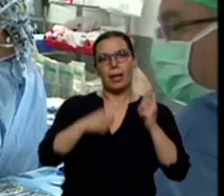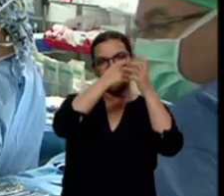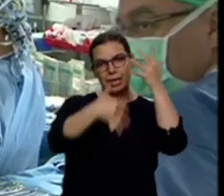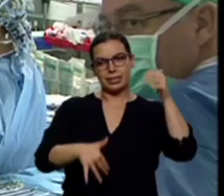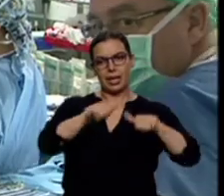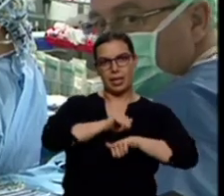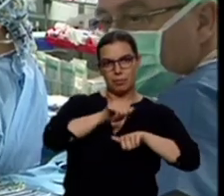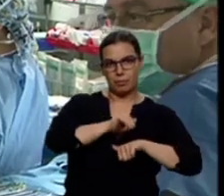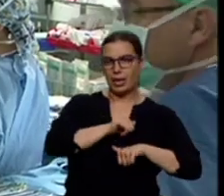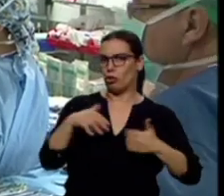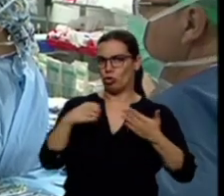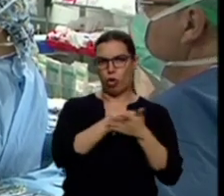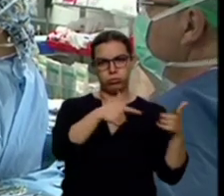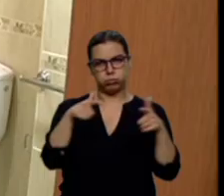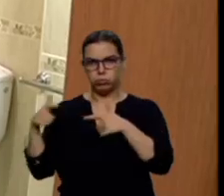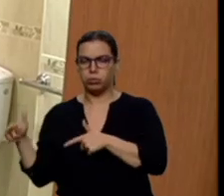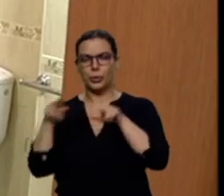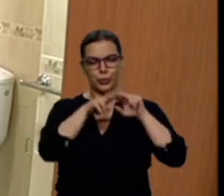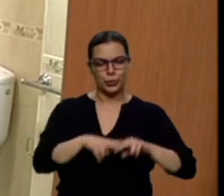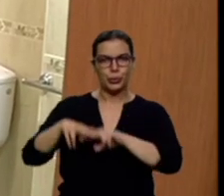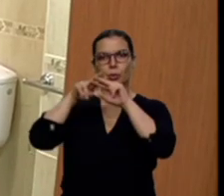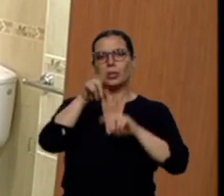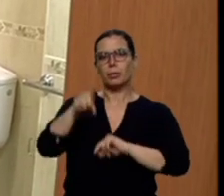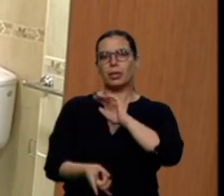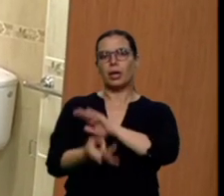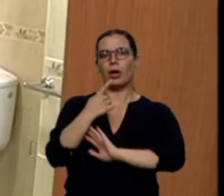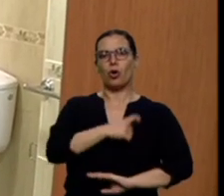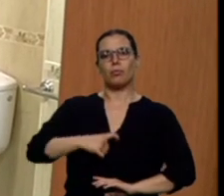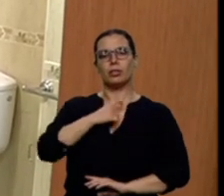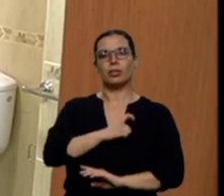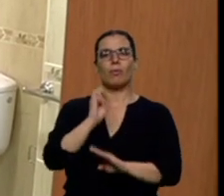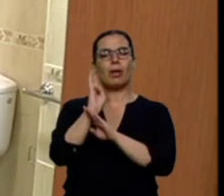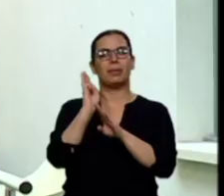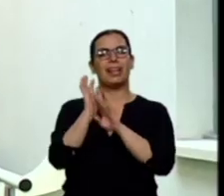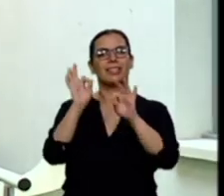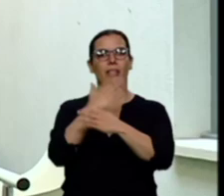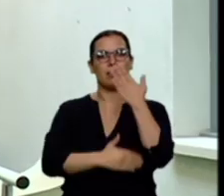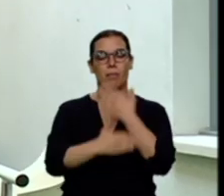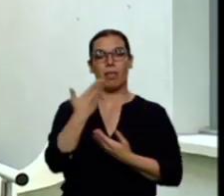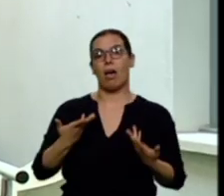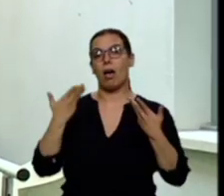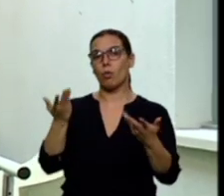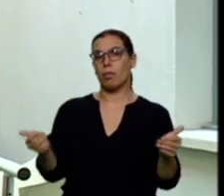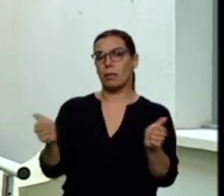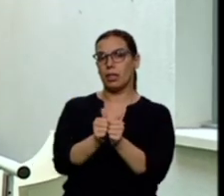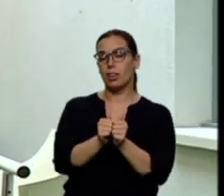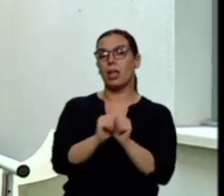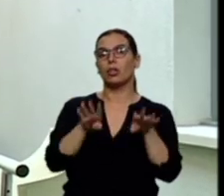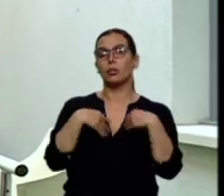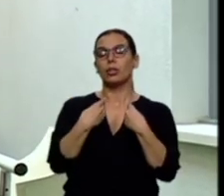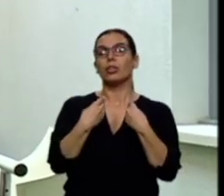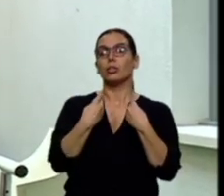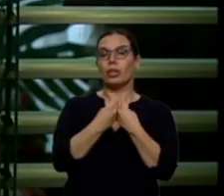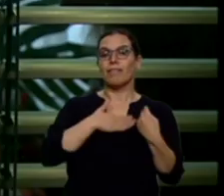especialidades. Y habrá una comisión parlamentaria de la discapacidad. Las ayudas a la dependencia llegarán a 80.000 nuevos dependientes